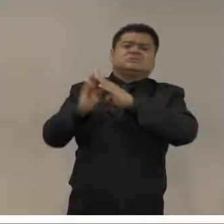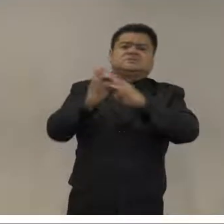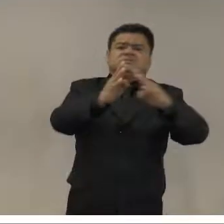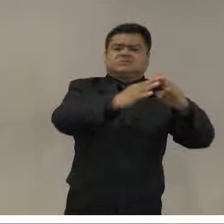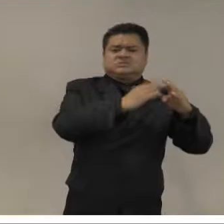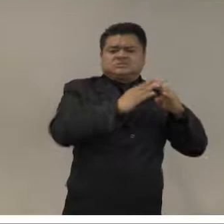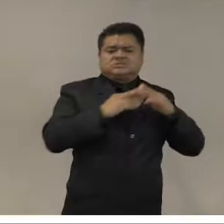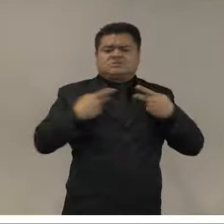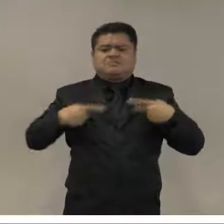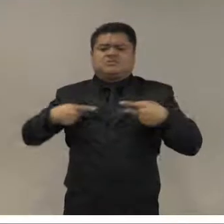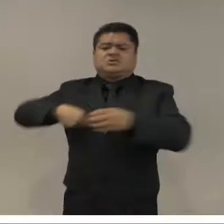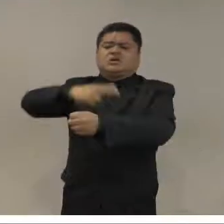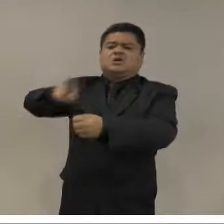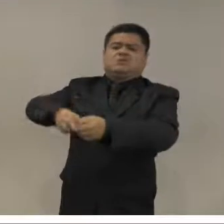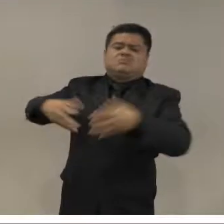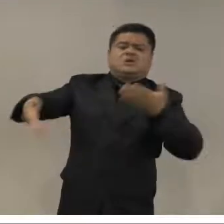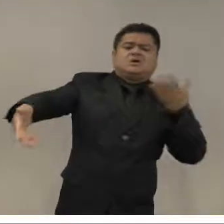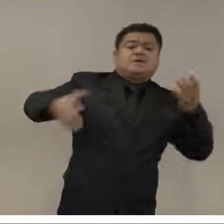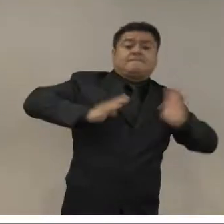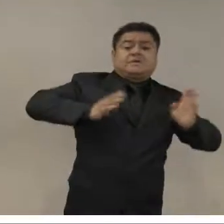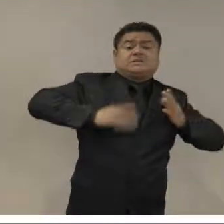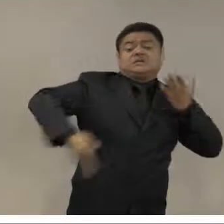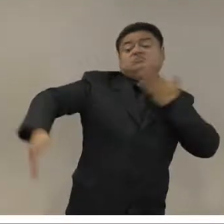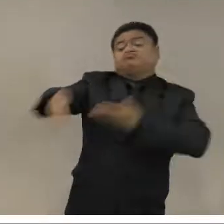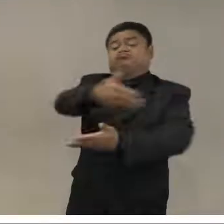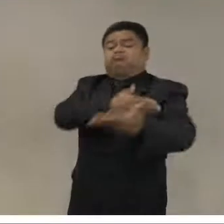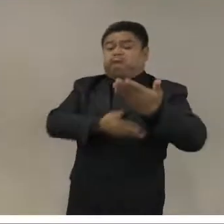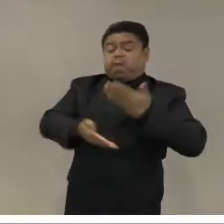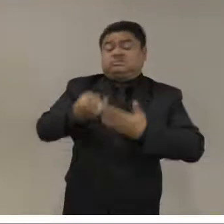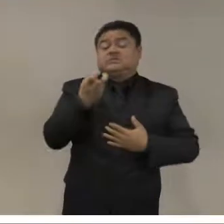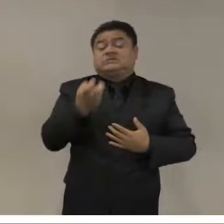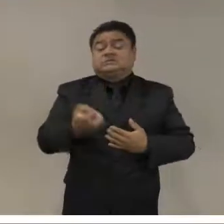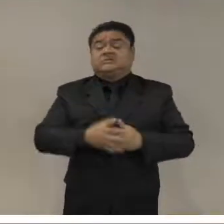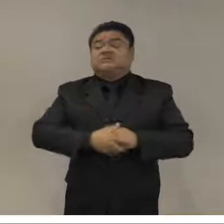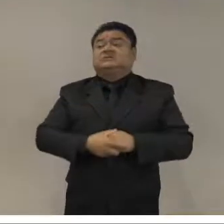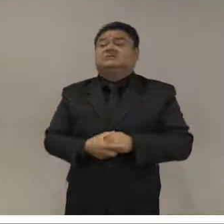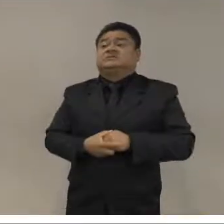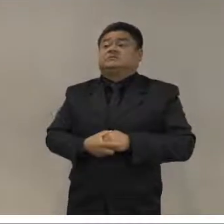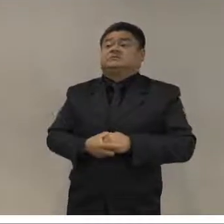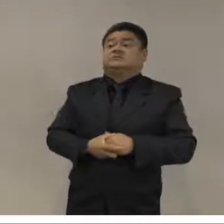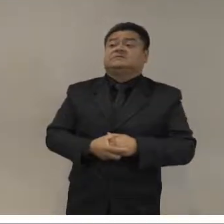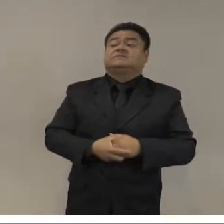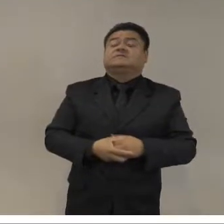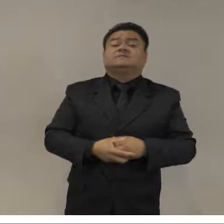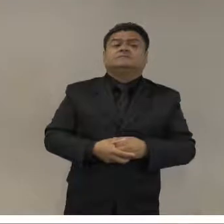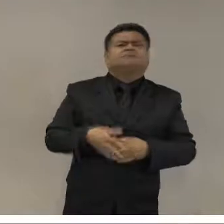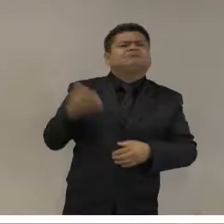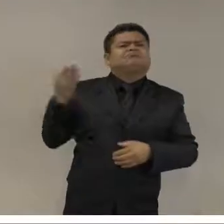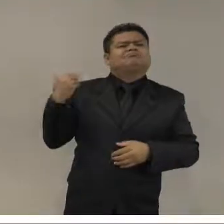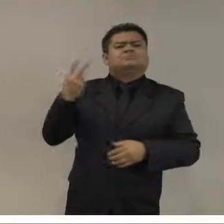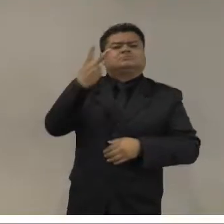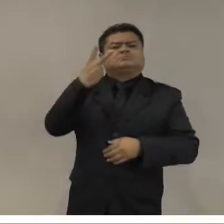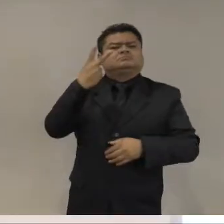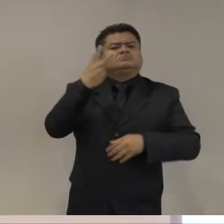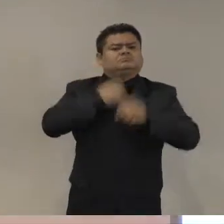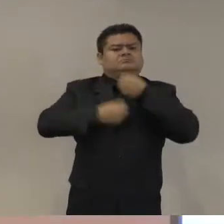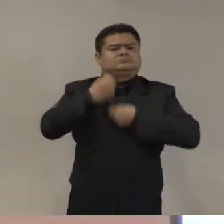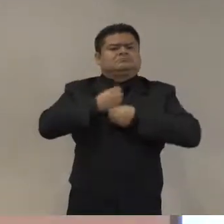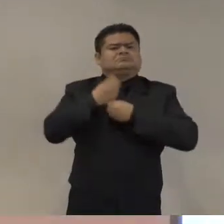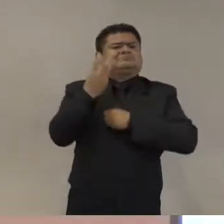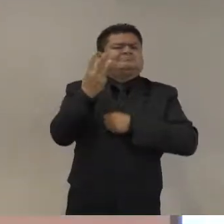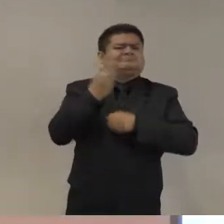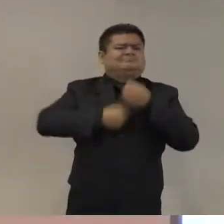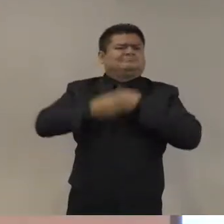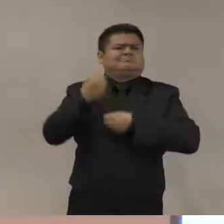artículos de los medios y fotos, y van a salir muchos de esos. Pero solo en los últimos dos o tres años, en